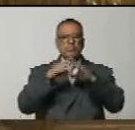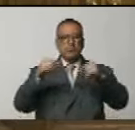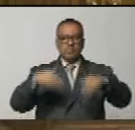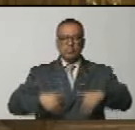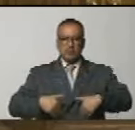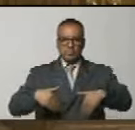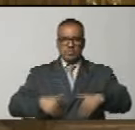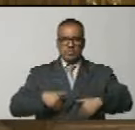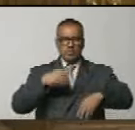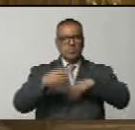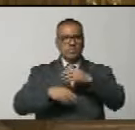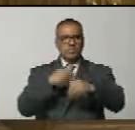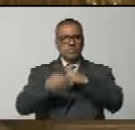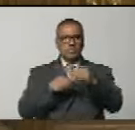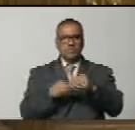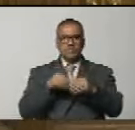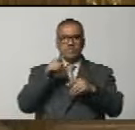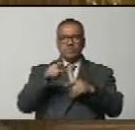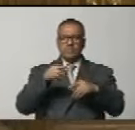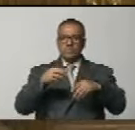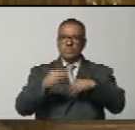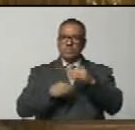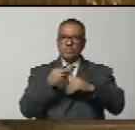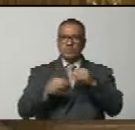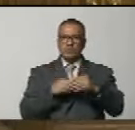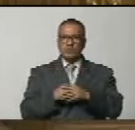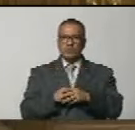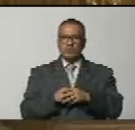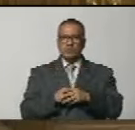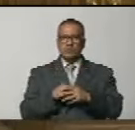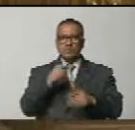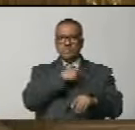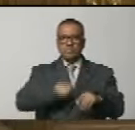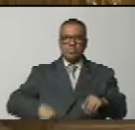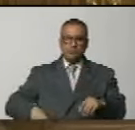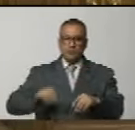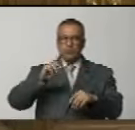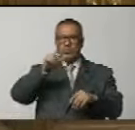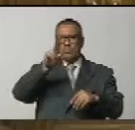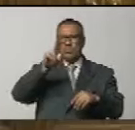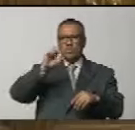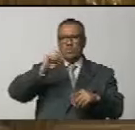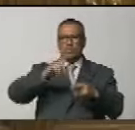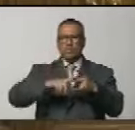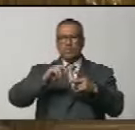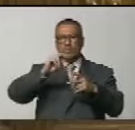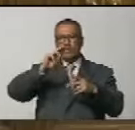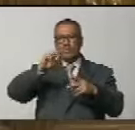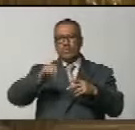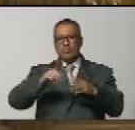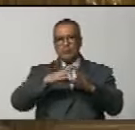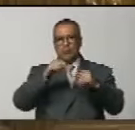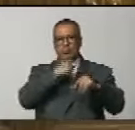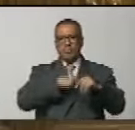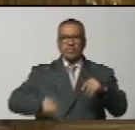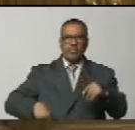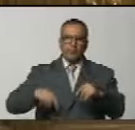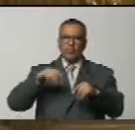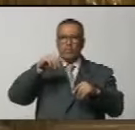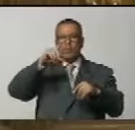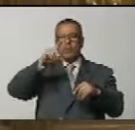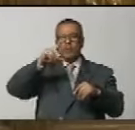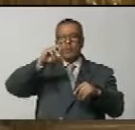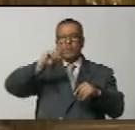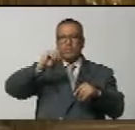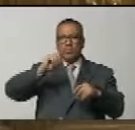esfuerzo que se ha hecho y que ha hecho el presidente Lula, que ha hecho el presidente Maduro, que ha hecho el presidente Andrés Manuel López